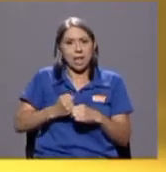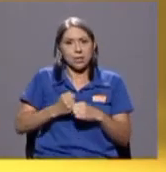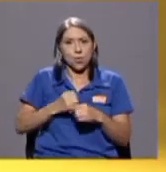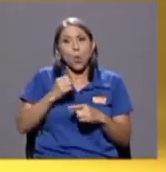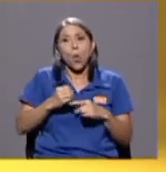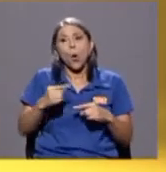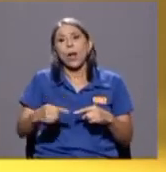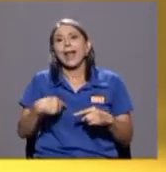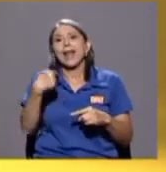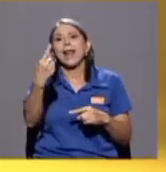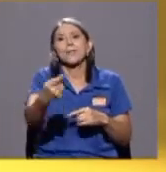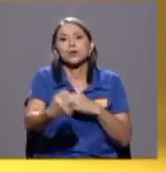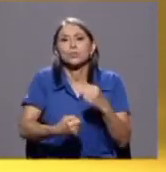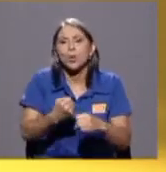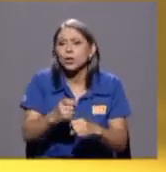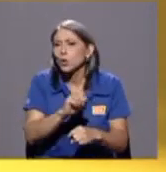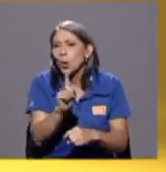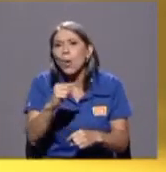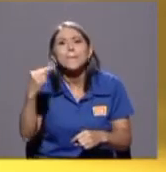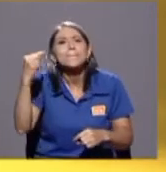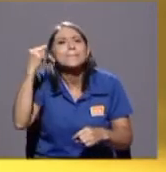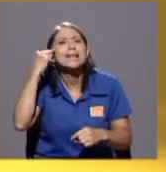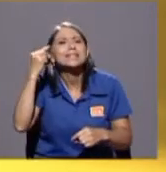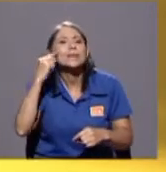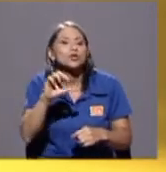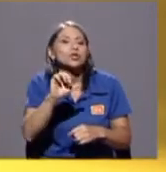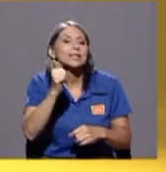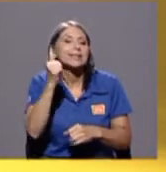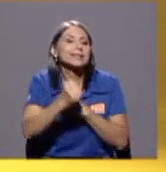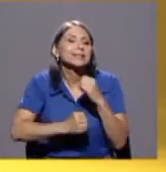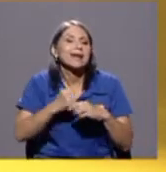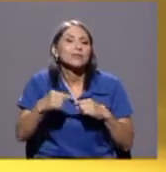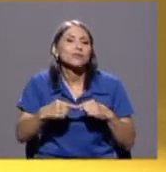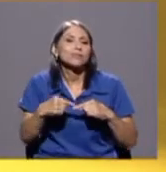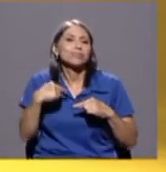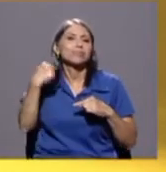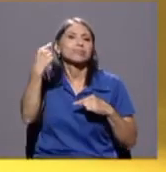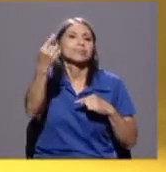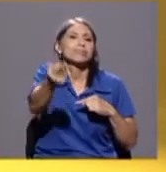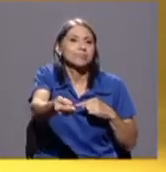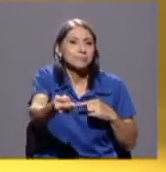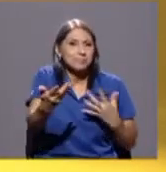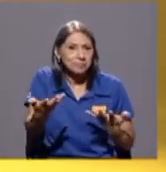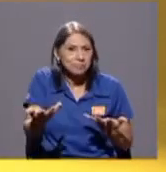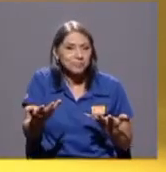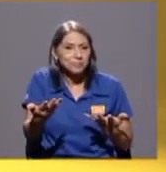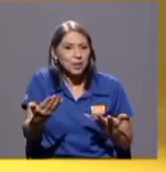hacia la década del 2030 porque me parece que